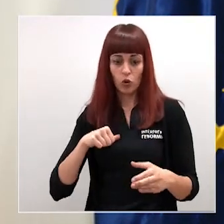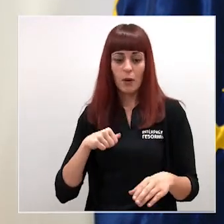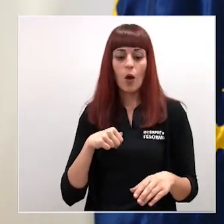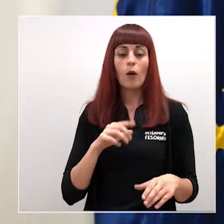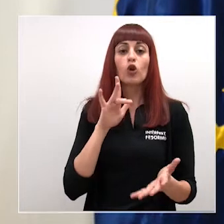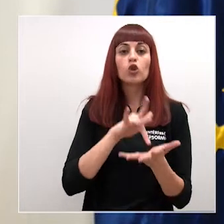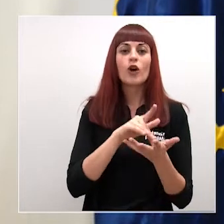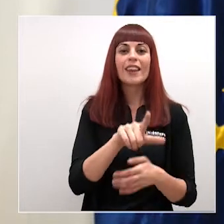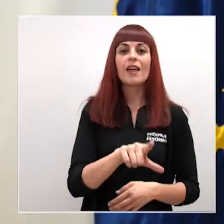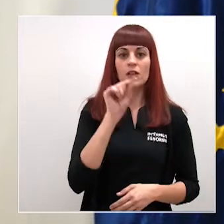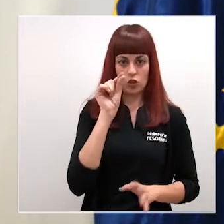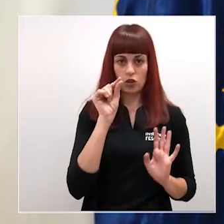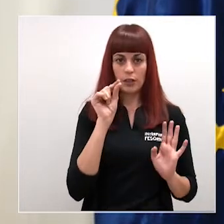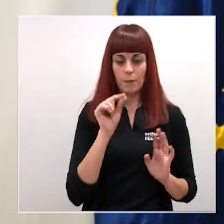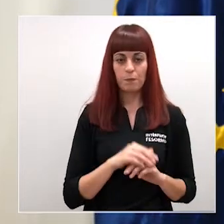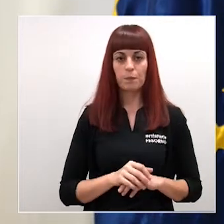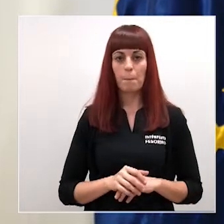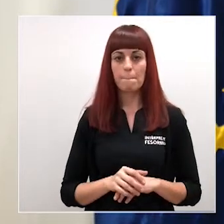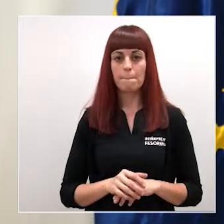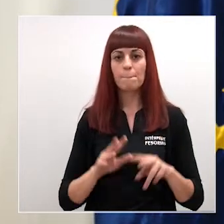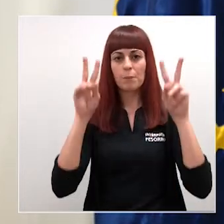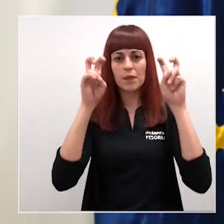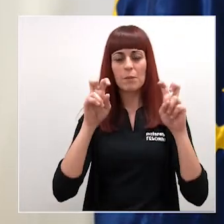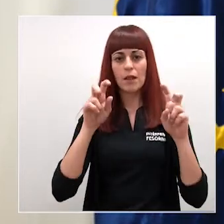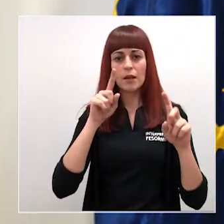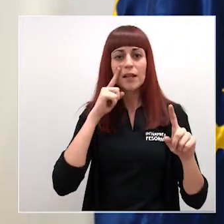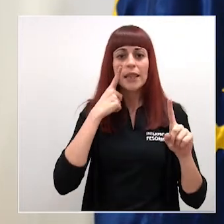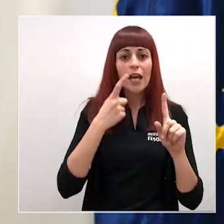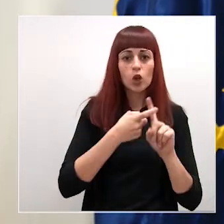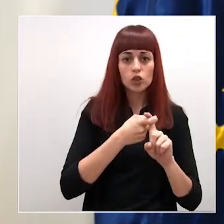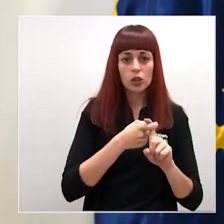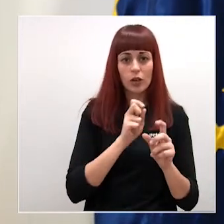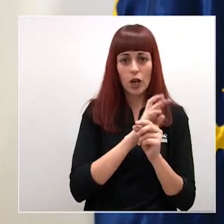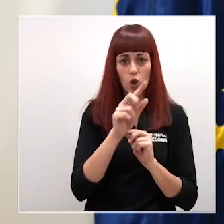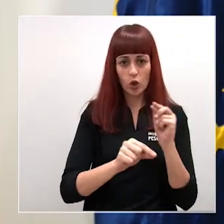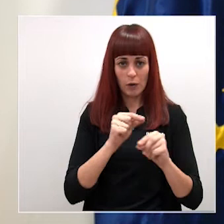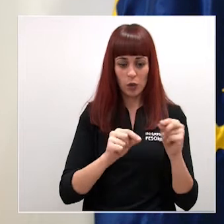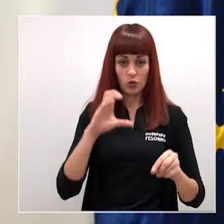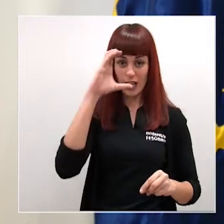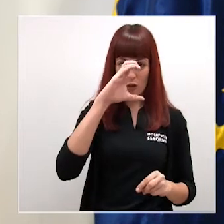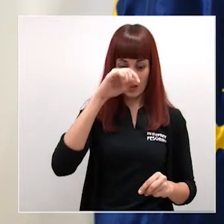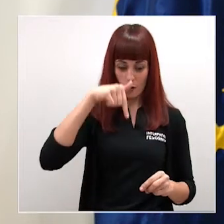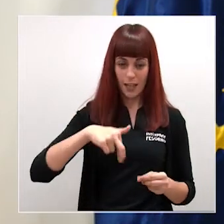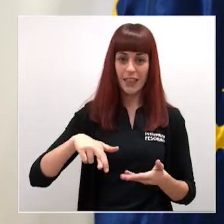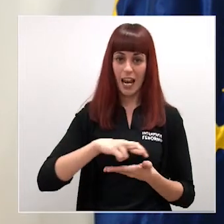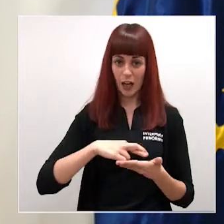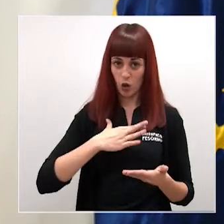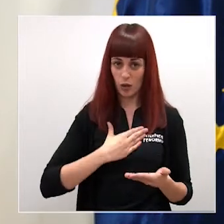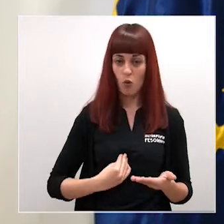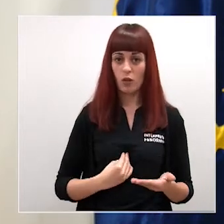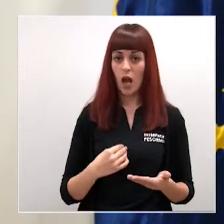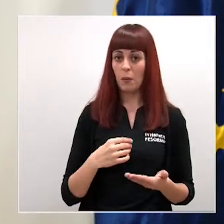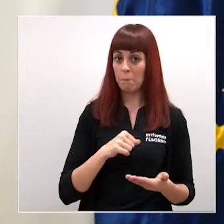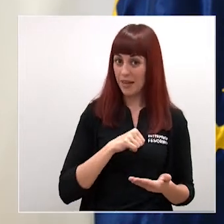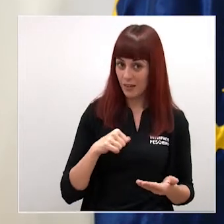decisiones Por un lado el potencial diagnóstico del COVID-19 de todos los organismos científicos de la región públicos y privados que